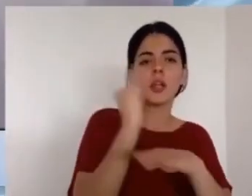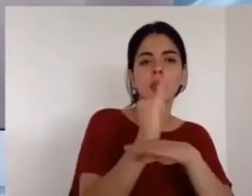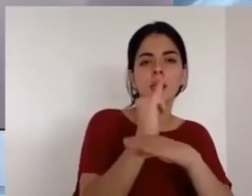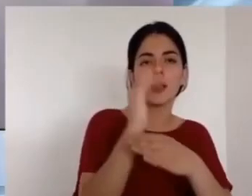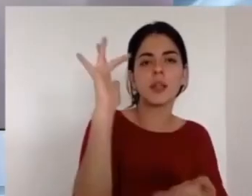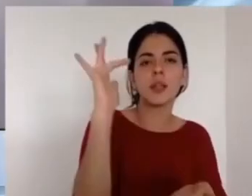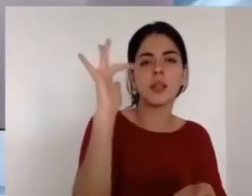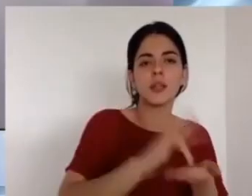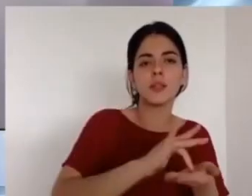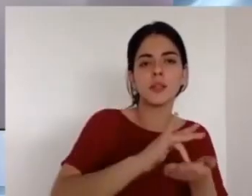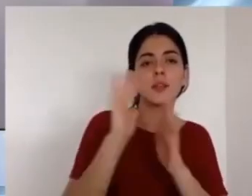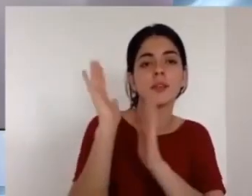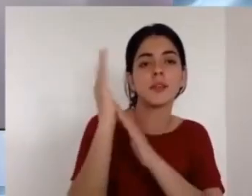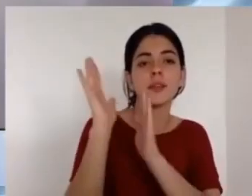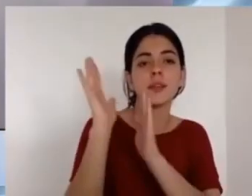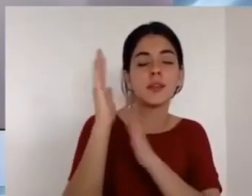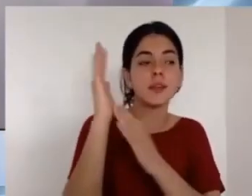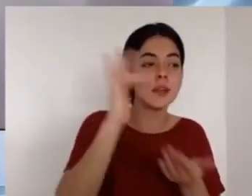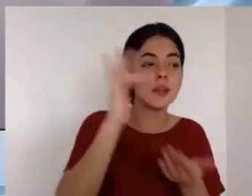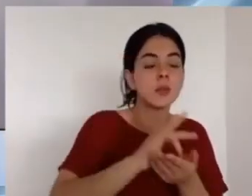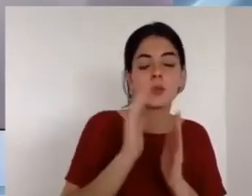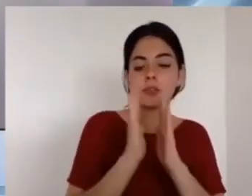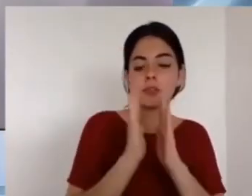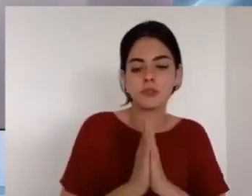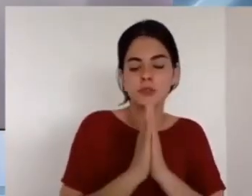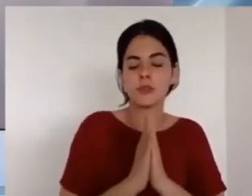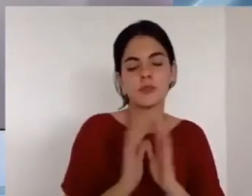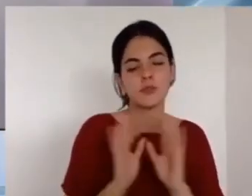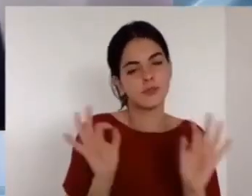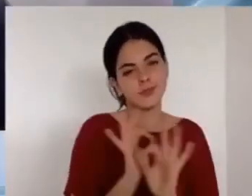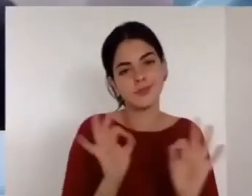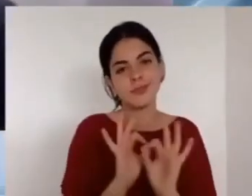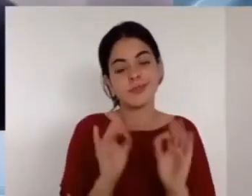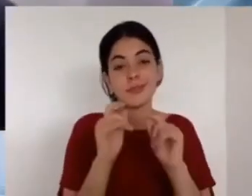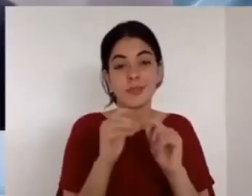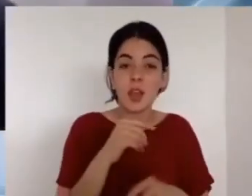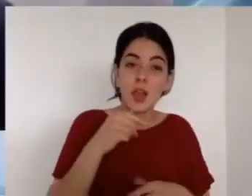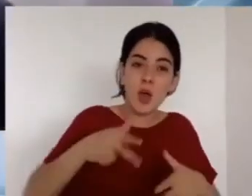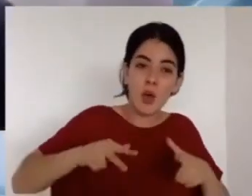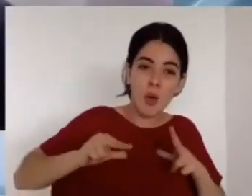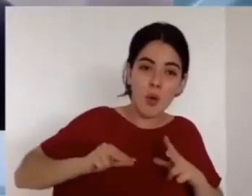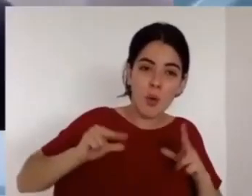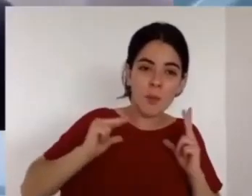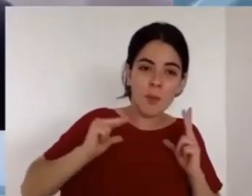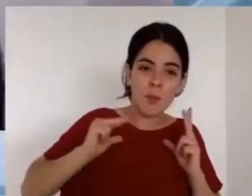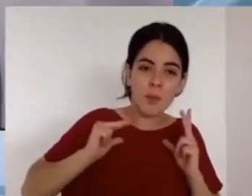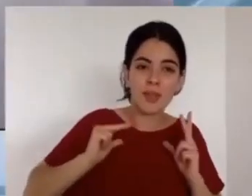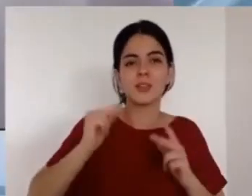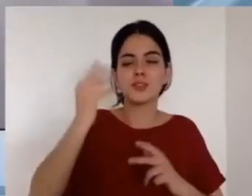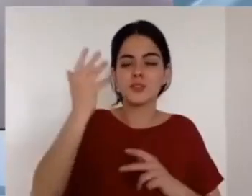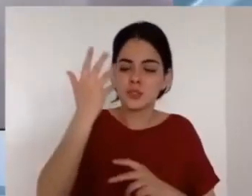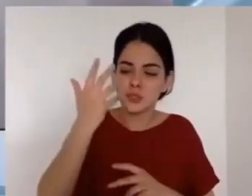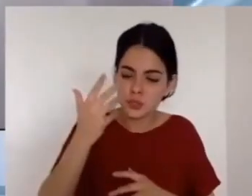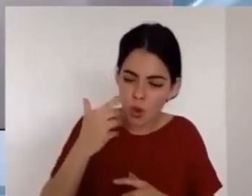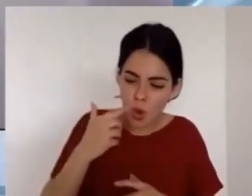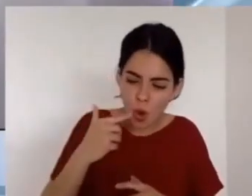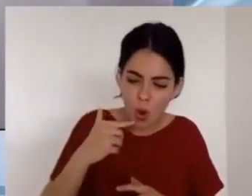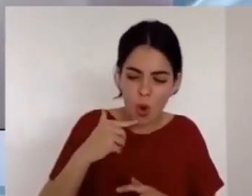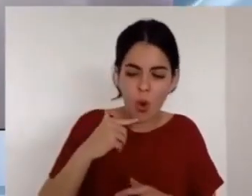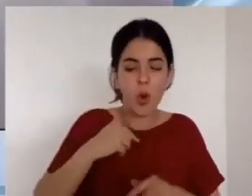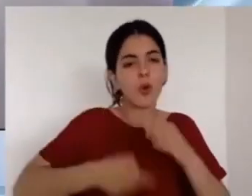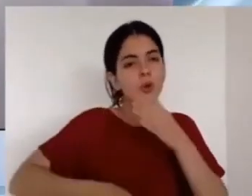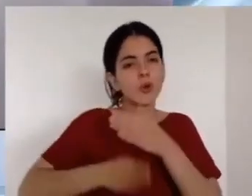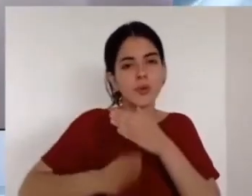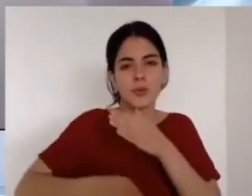por supuesto que una vida santa el señor quiere una hora de oración por supuesto que sería bueno